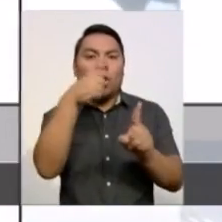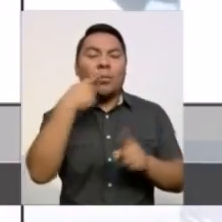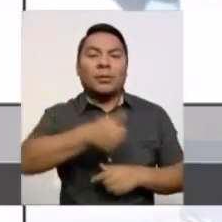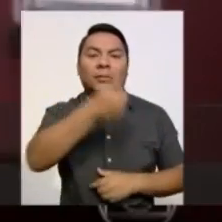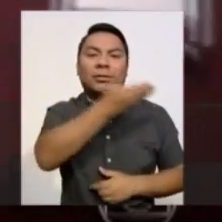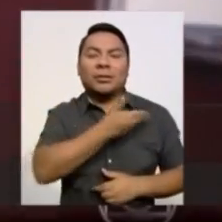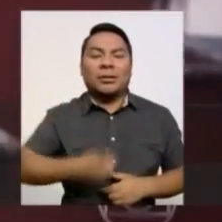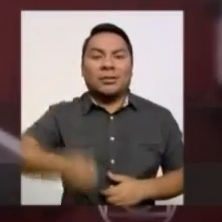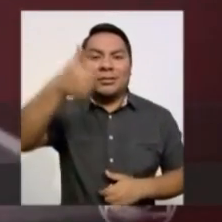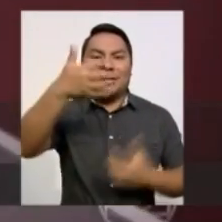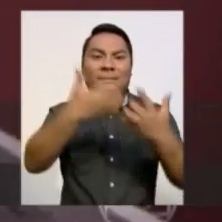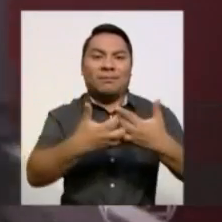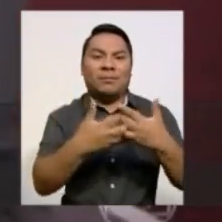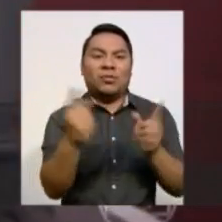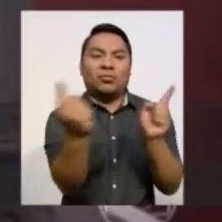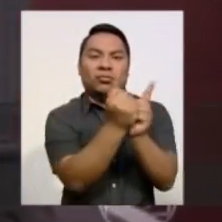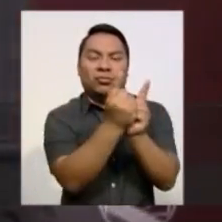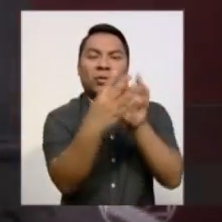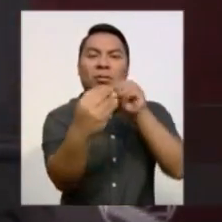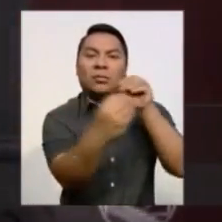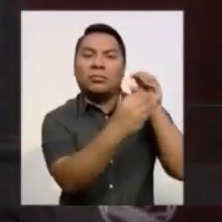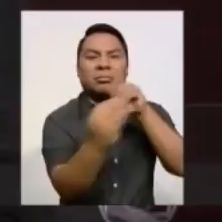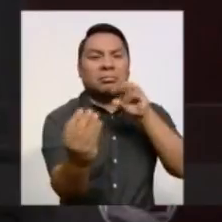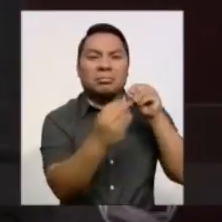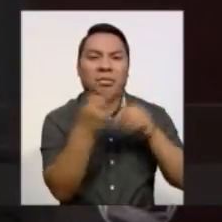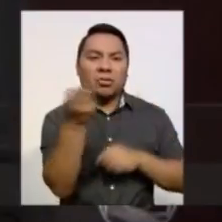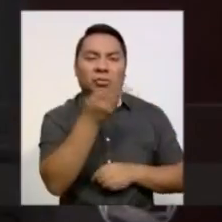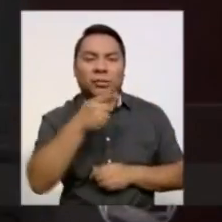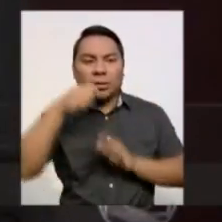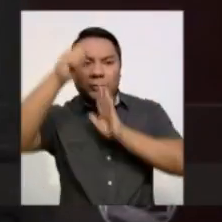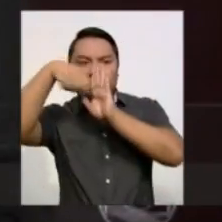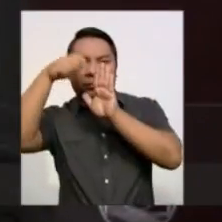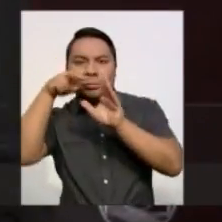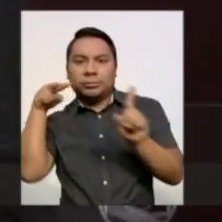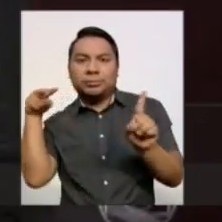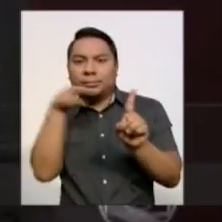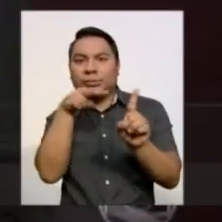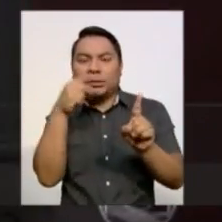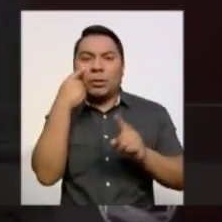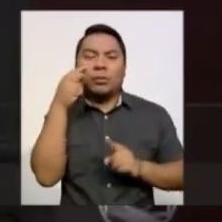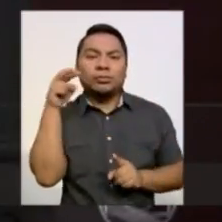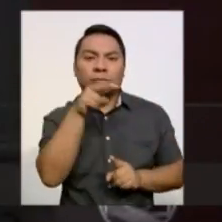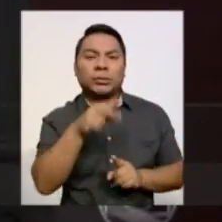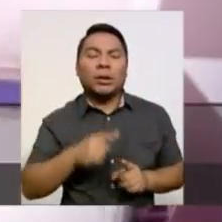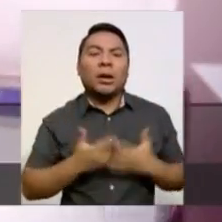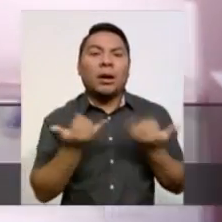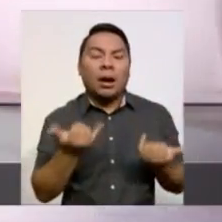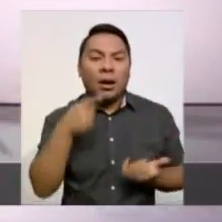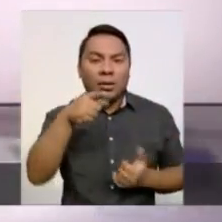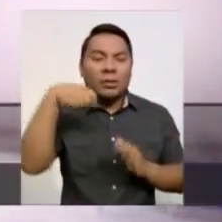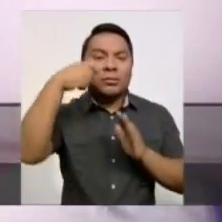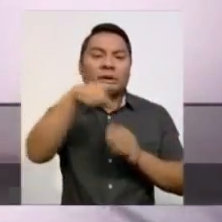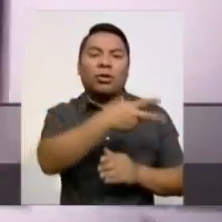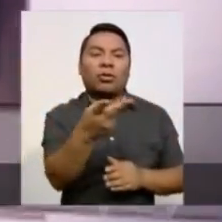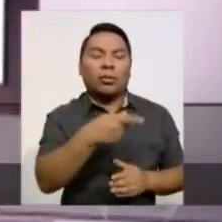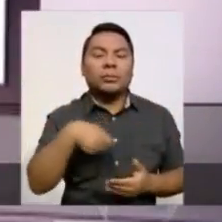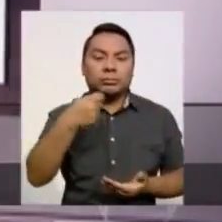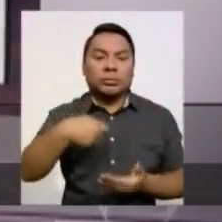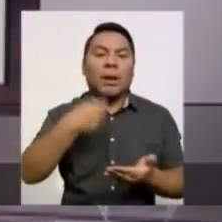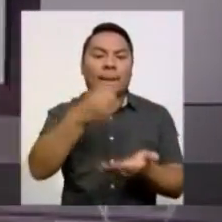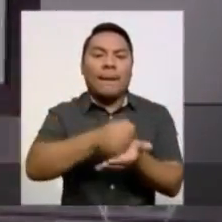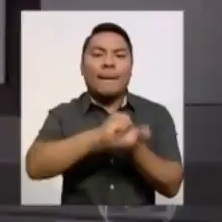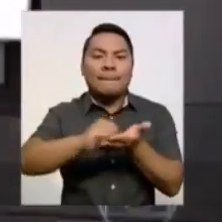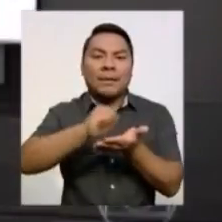cárnica JBS, Joeslao Bactista y Wesley Batista, quienes informaron a Temer que estaban entregando